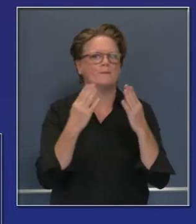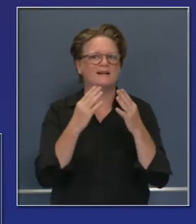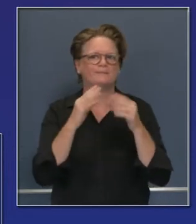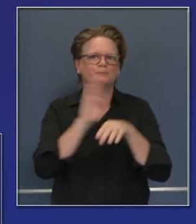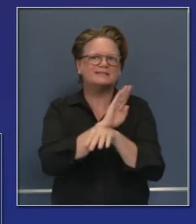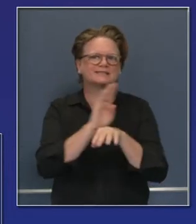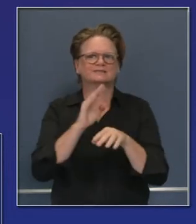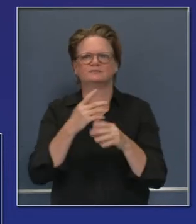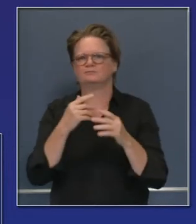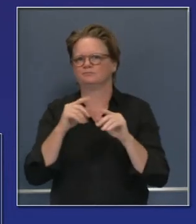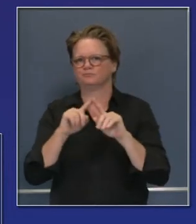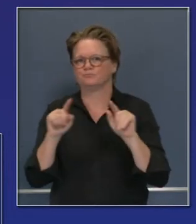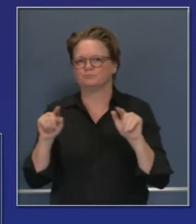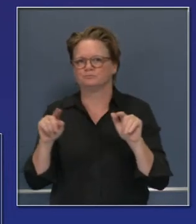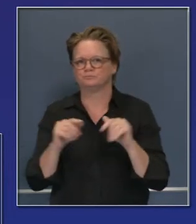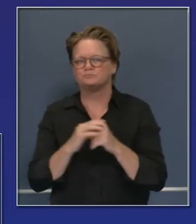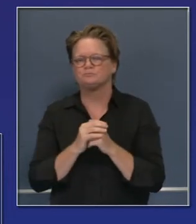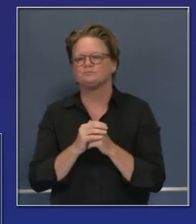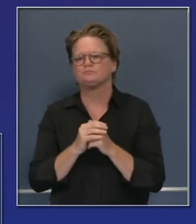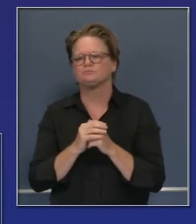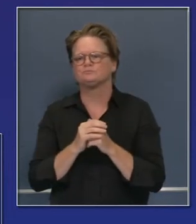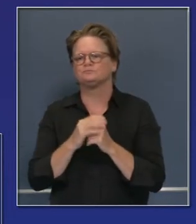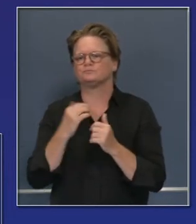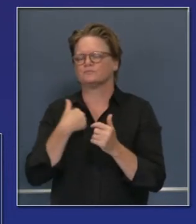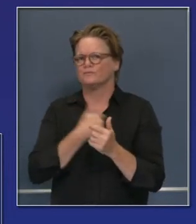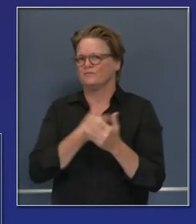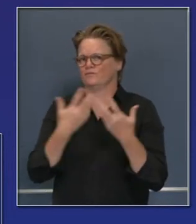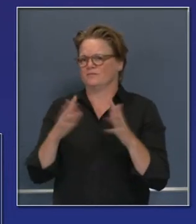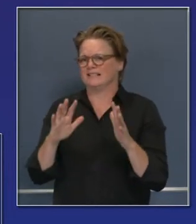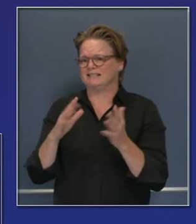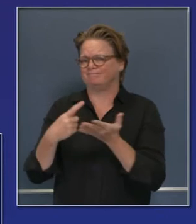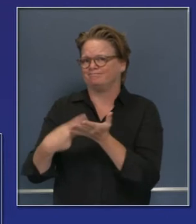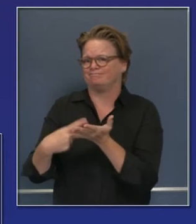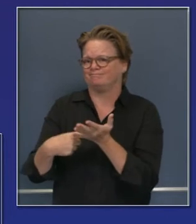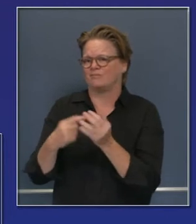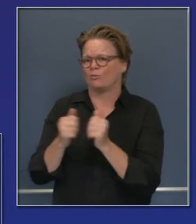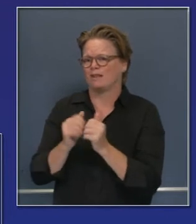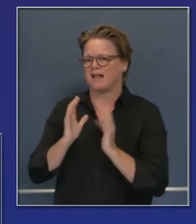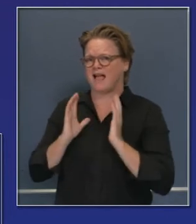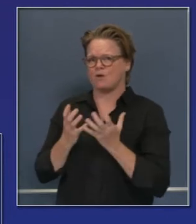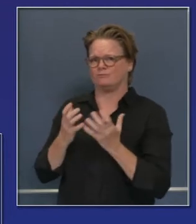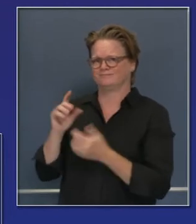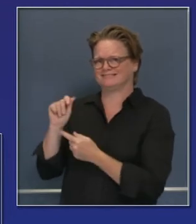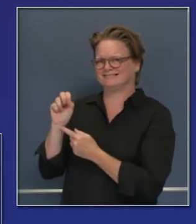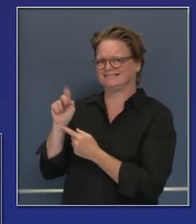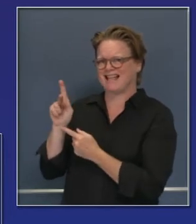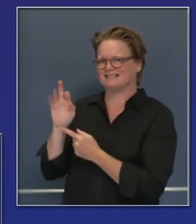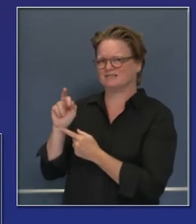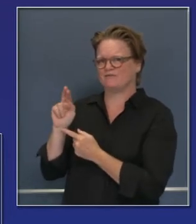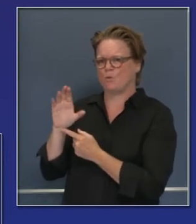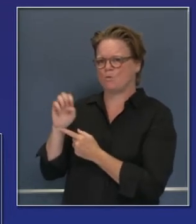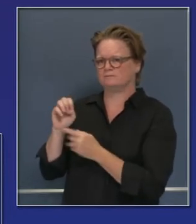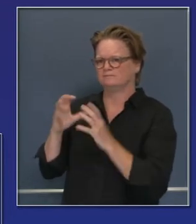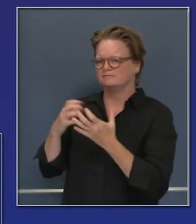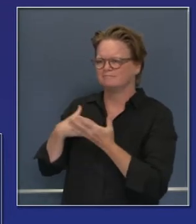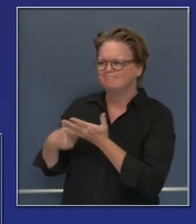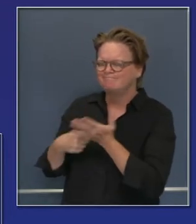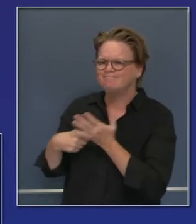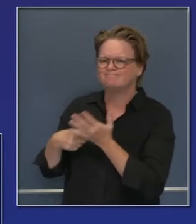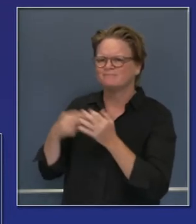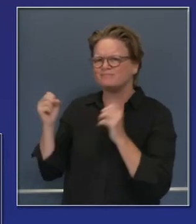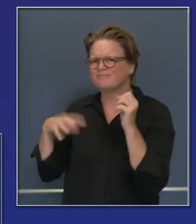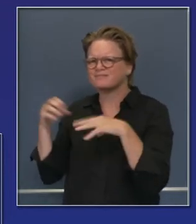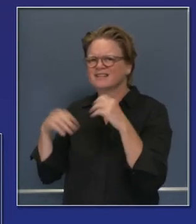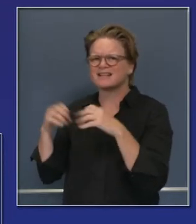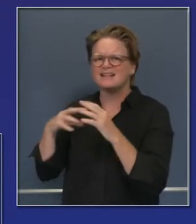mencionado preocupaciones o he recibido preocupaciones comentarios en las últimas semanas y meses particularmente en los últimos días los